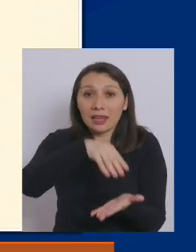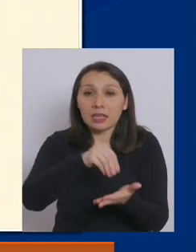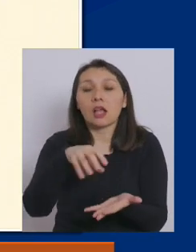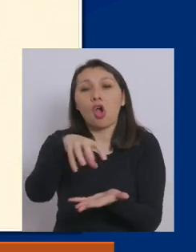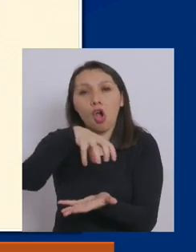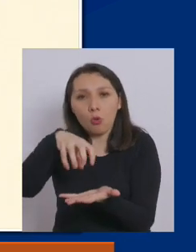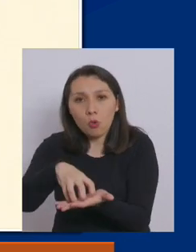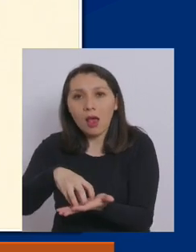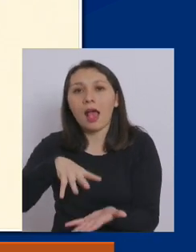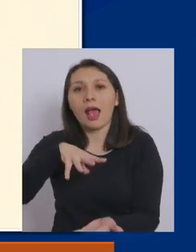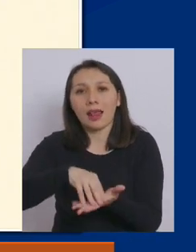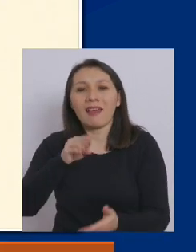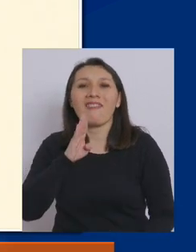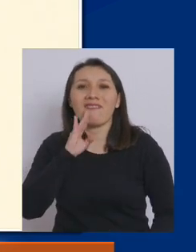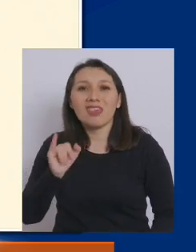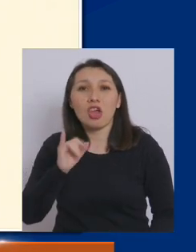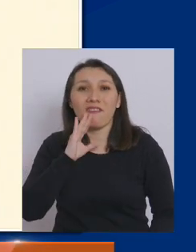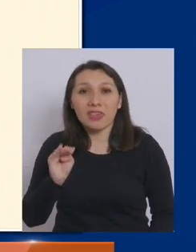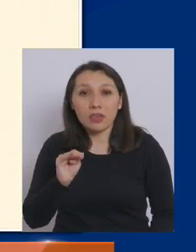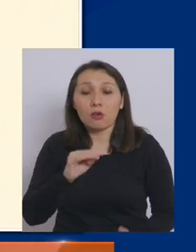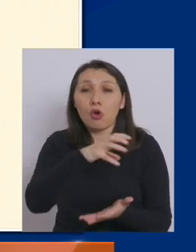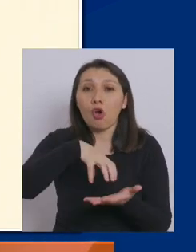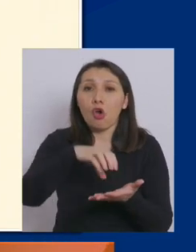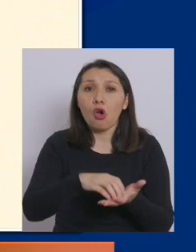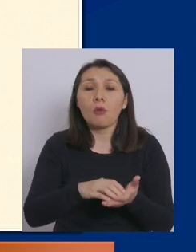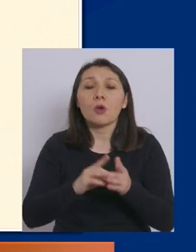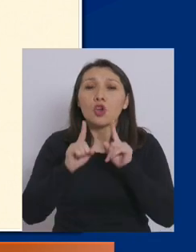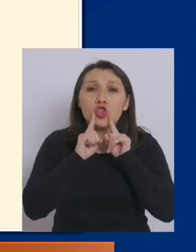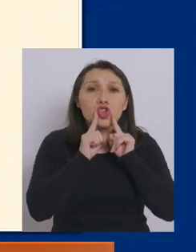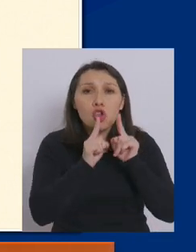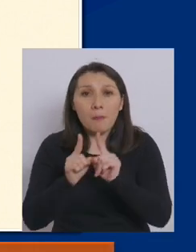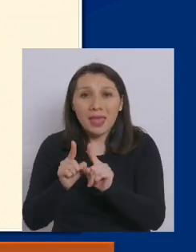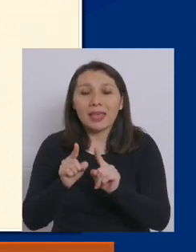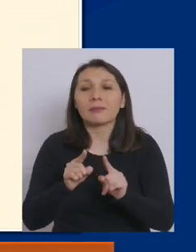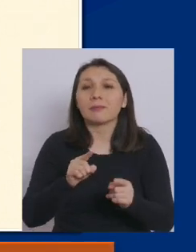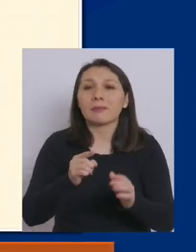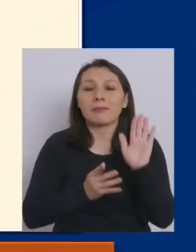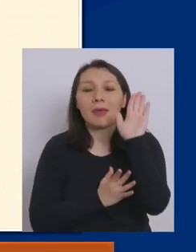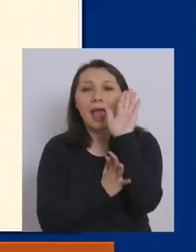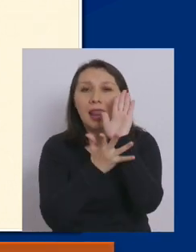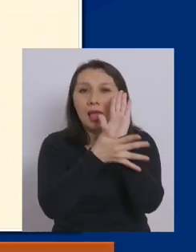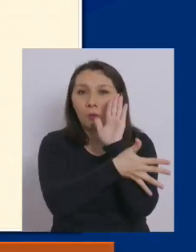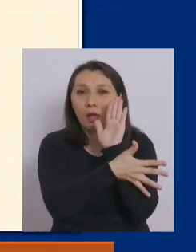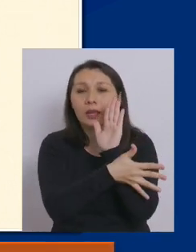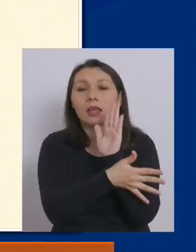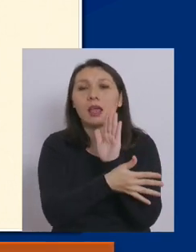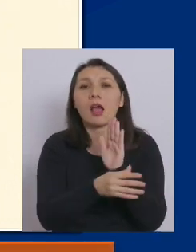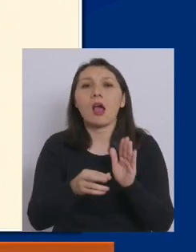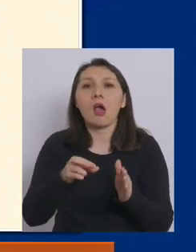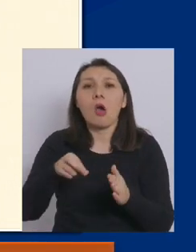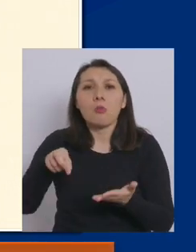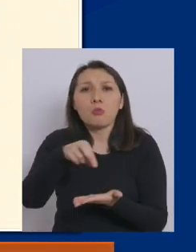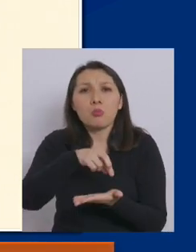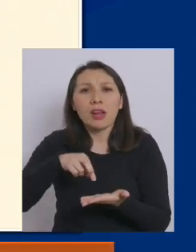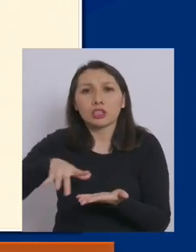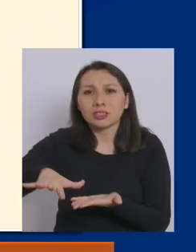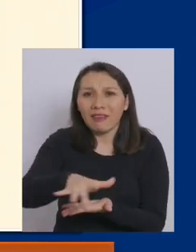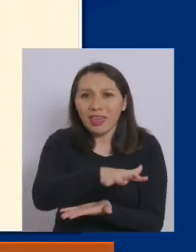Arica. Bío Bío, la comuna de Tomé y en la región de Araucanía, la comuna de Puerto Saavedra.